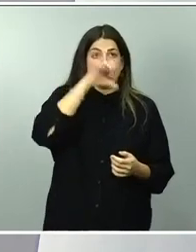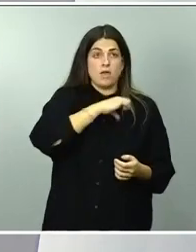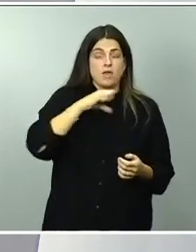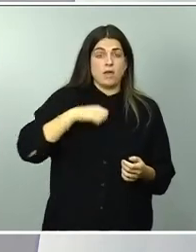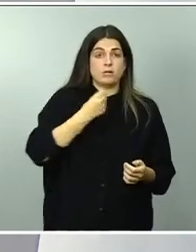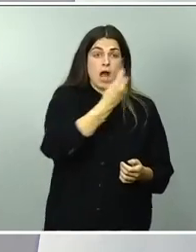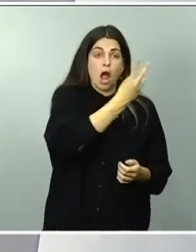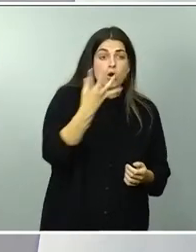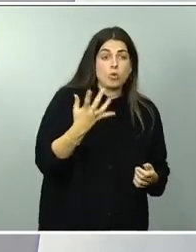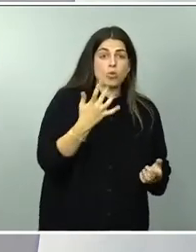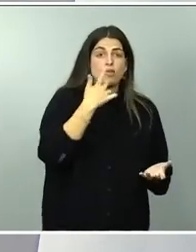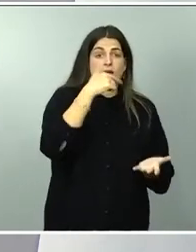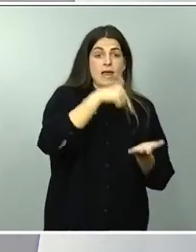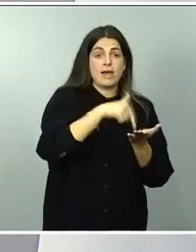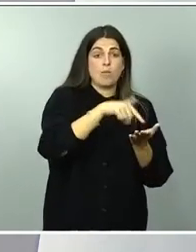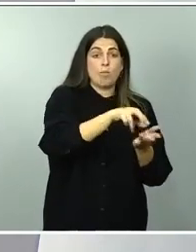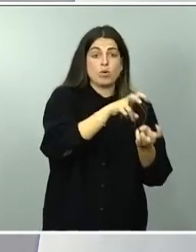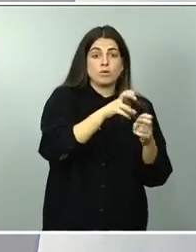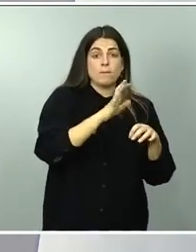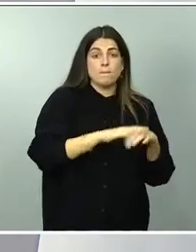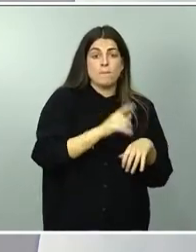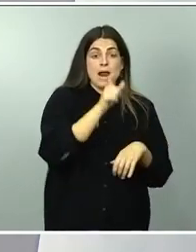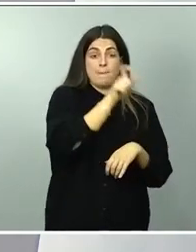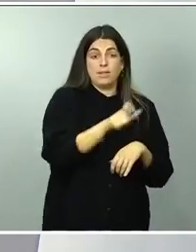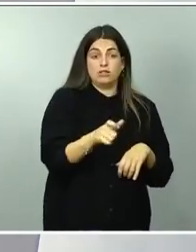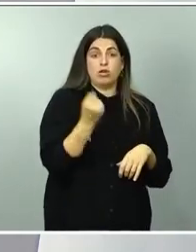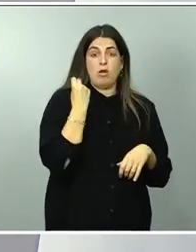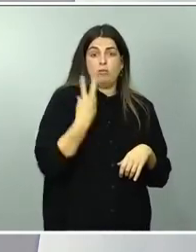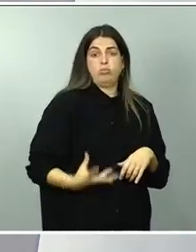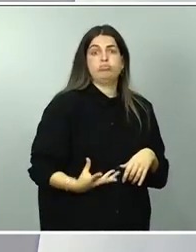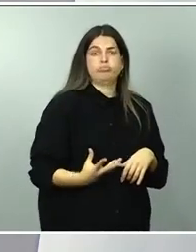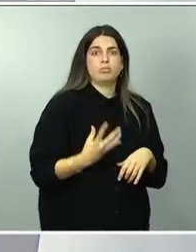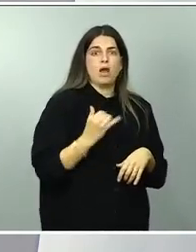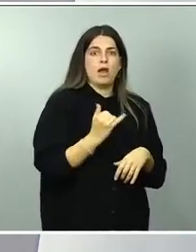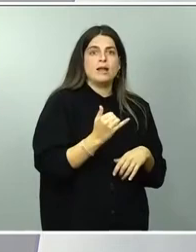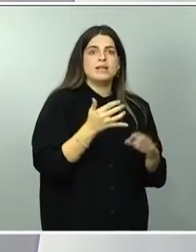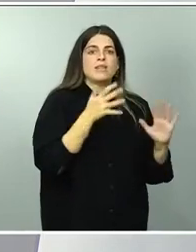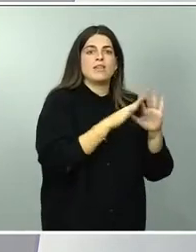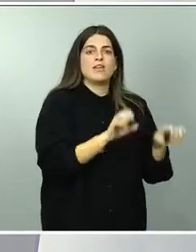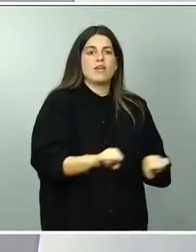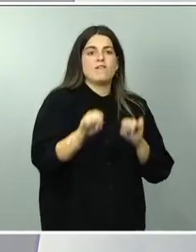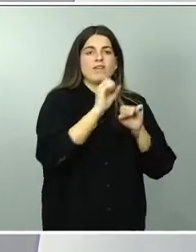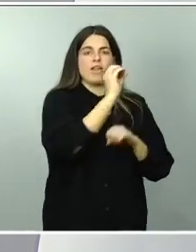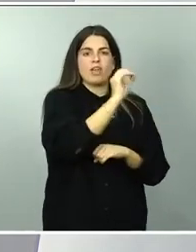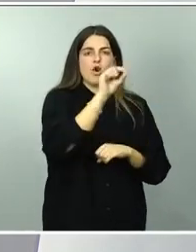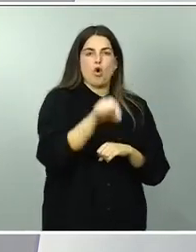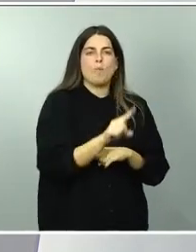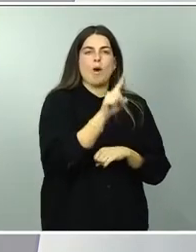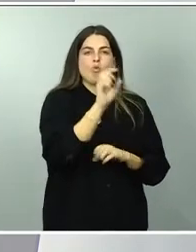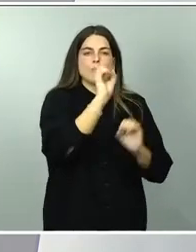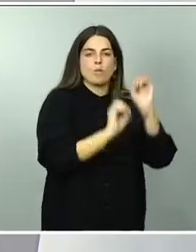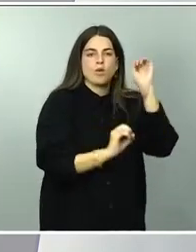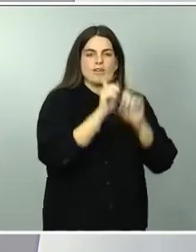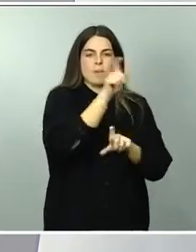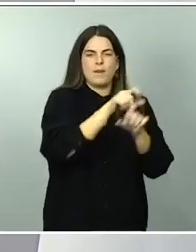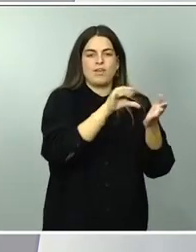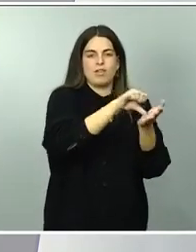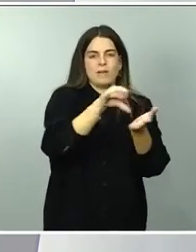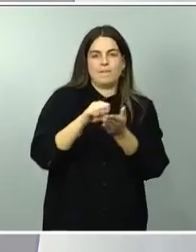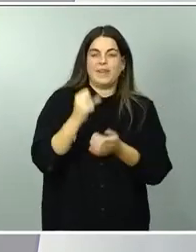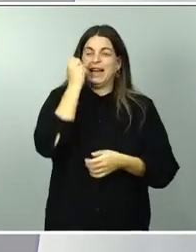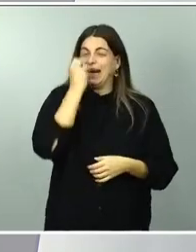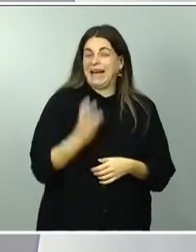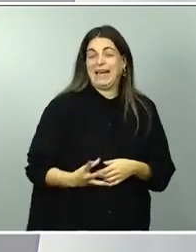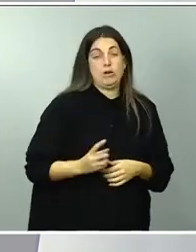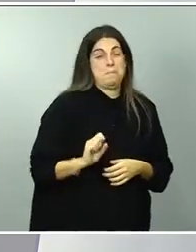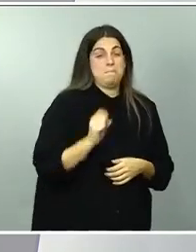el impuesto de grandes fortunas están defendiendo al 0,1% de los ciudadanos más ricos de su